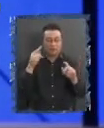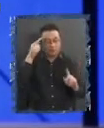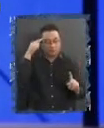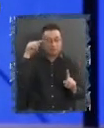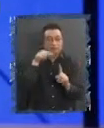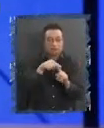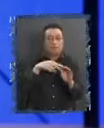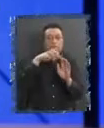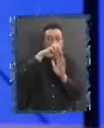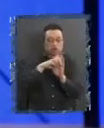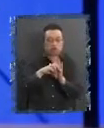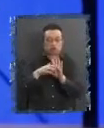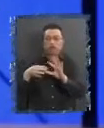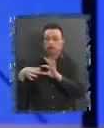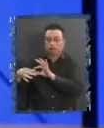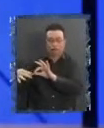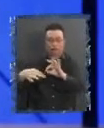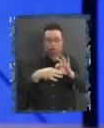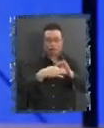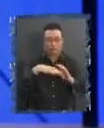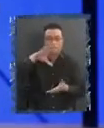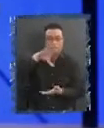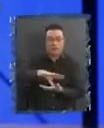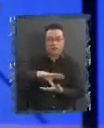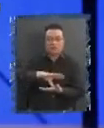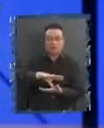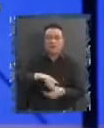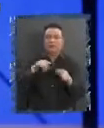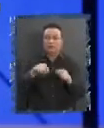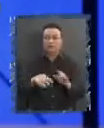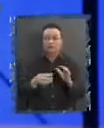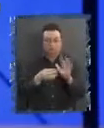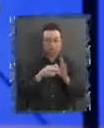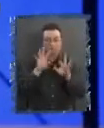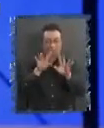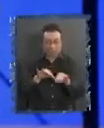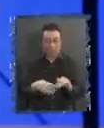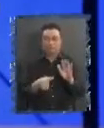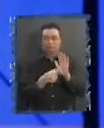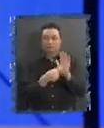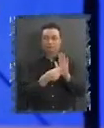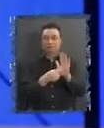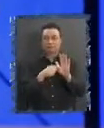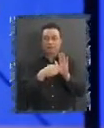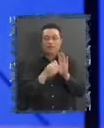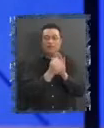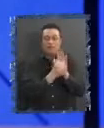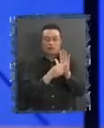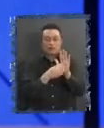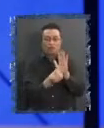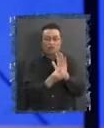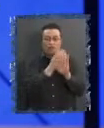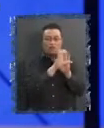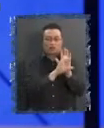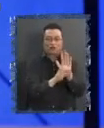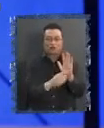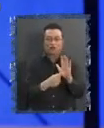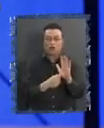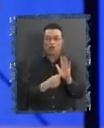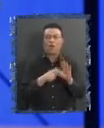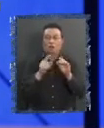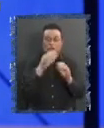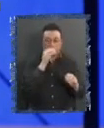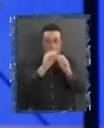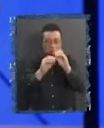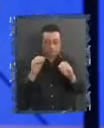un proyecto común de país que está escrito en este borrador de nueva constitución hago un llamado a